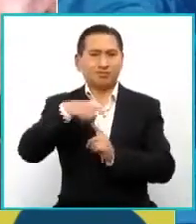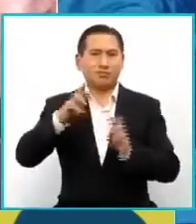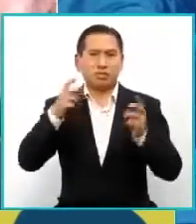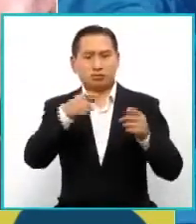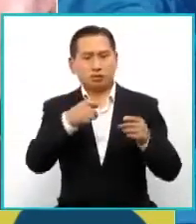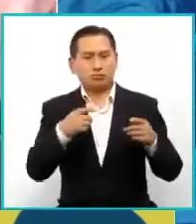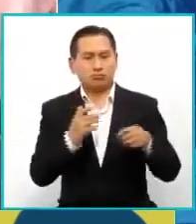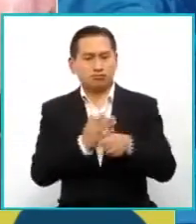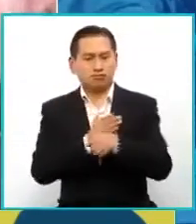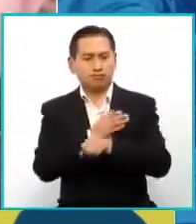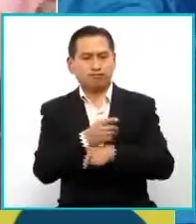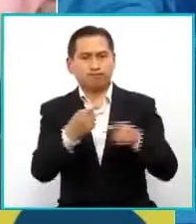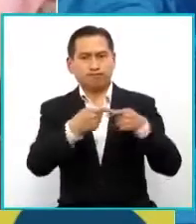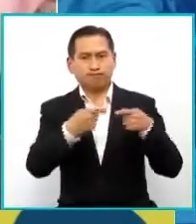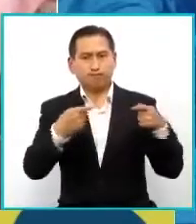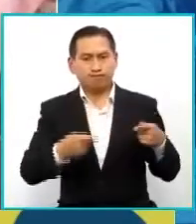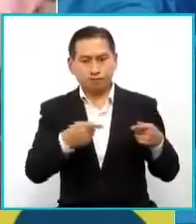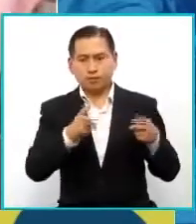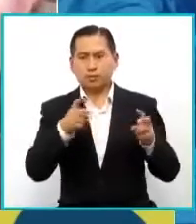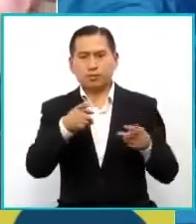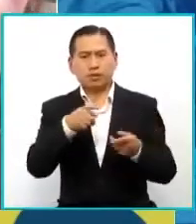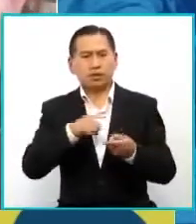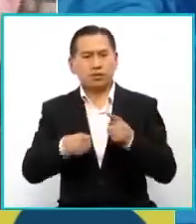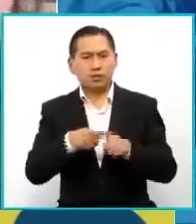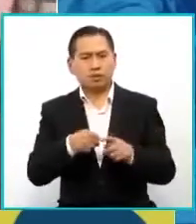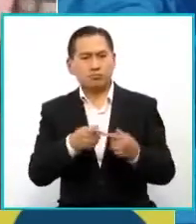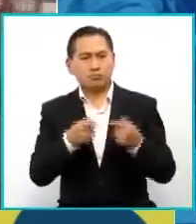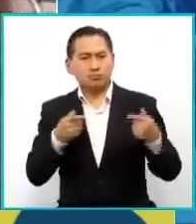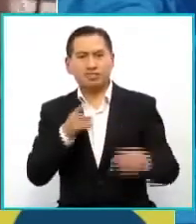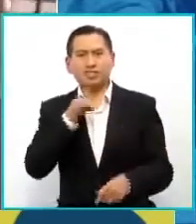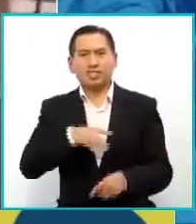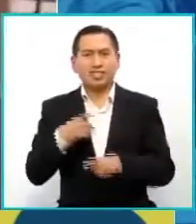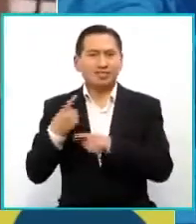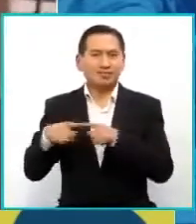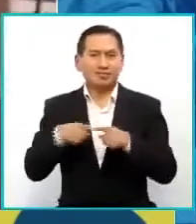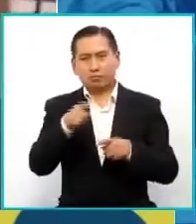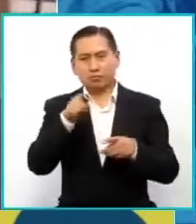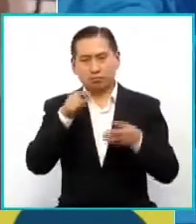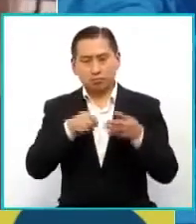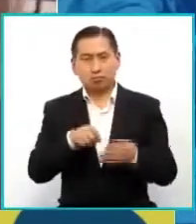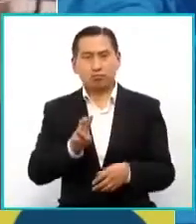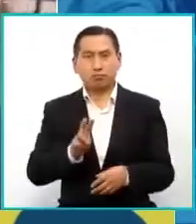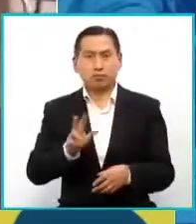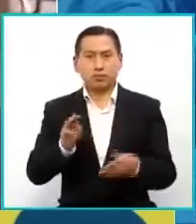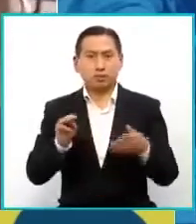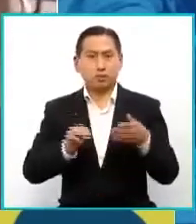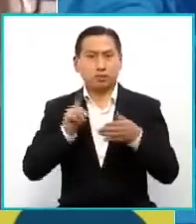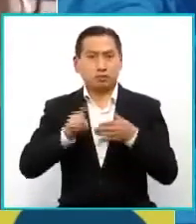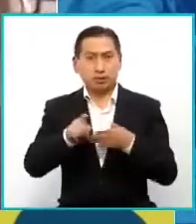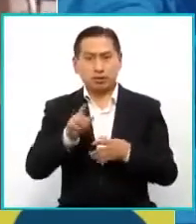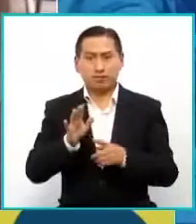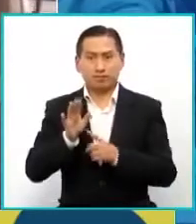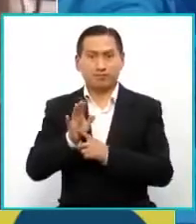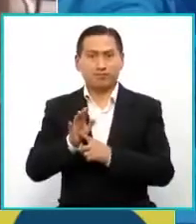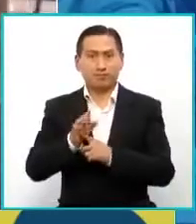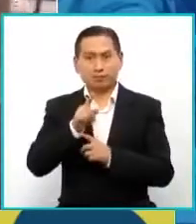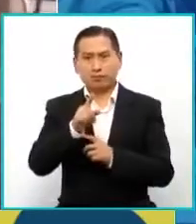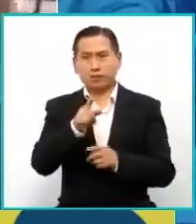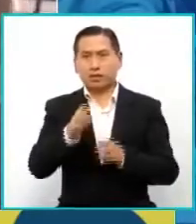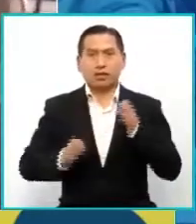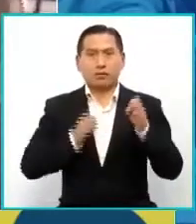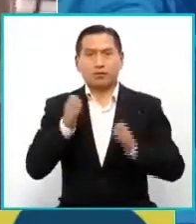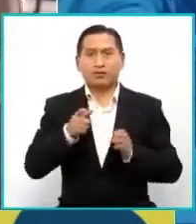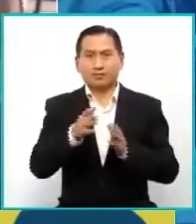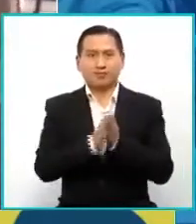fronteras, el tema de la relación o la amistad con Chile. Y tú nos escribías justamente el 23 de marzo cuando se estrenaba la película y estabas como que muy